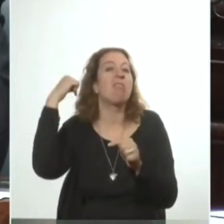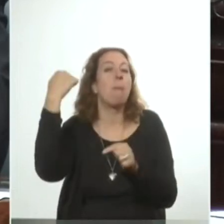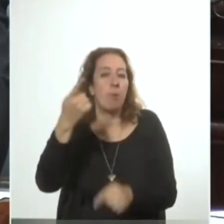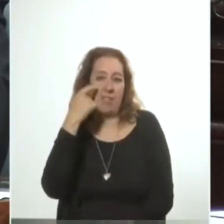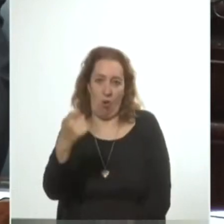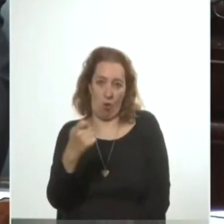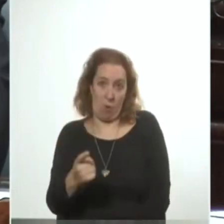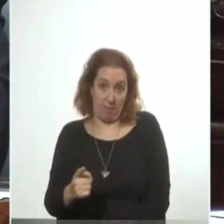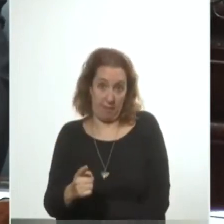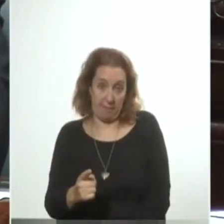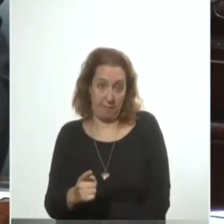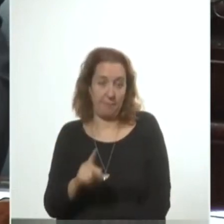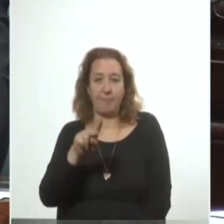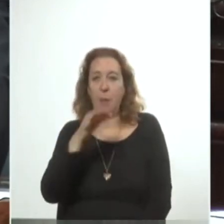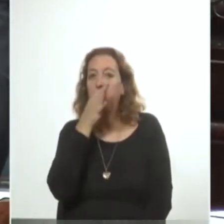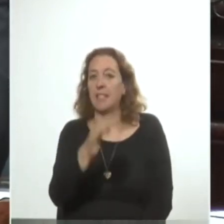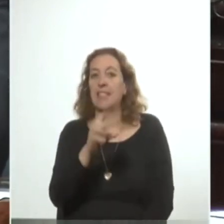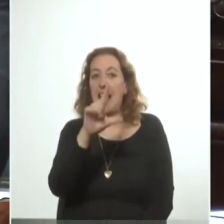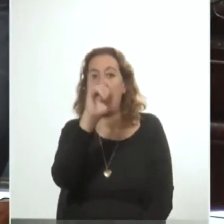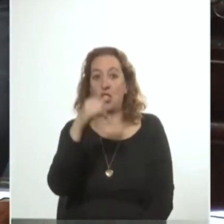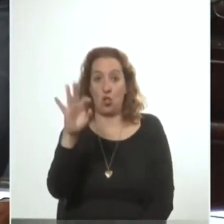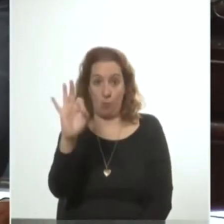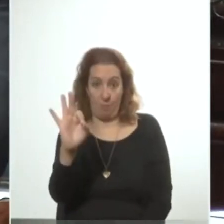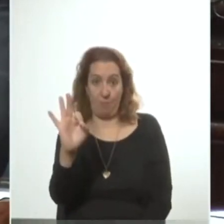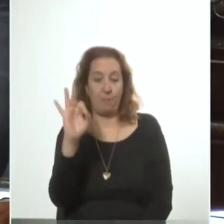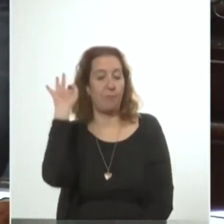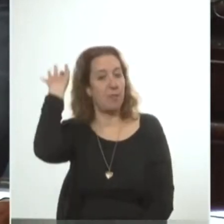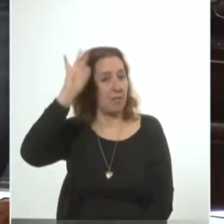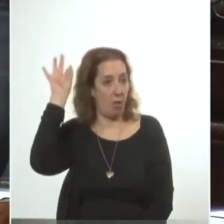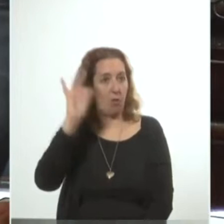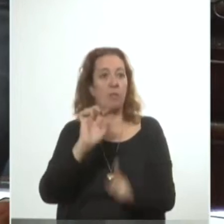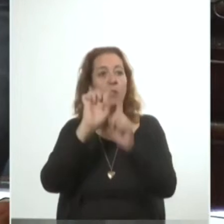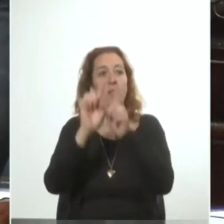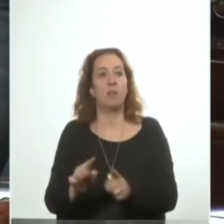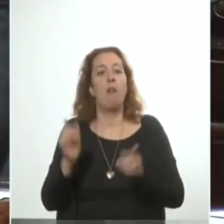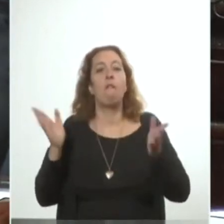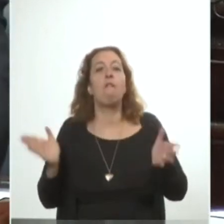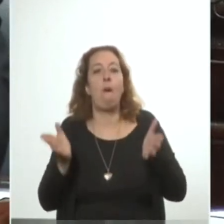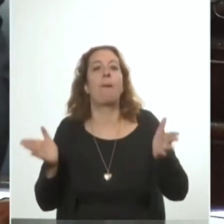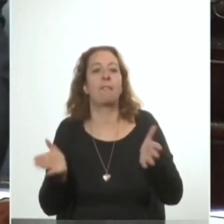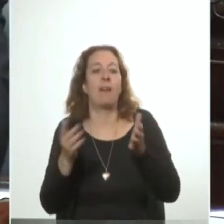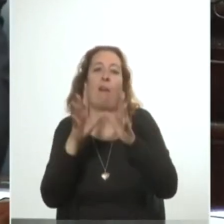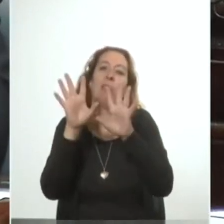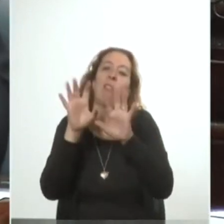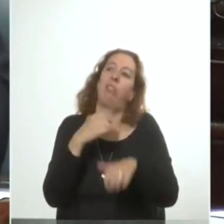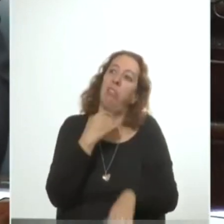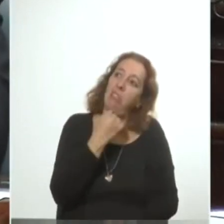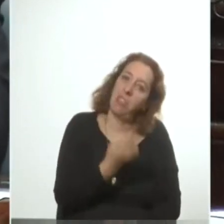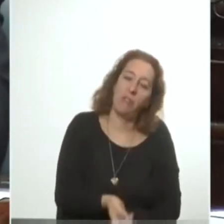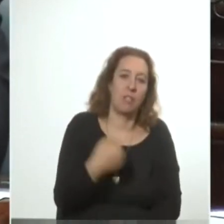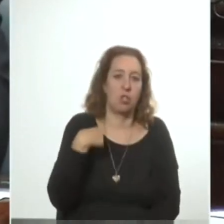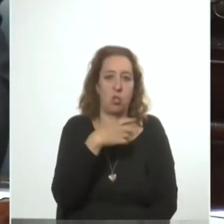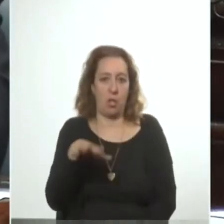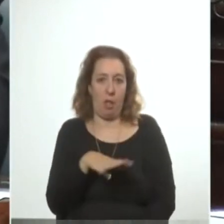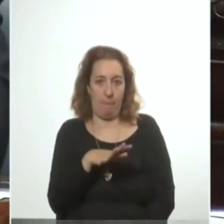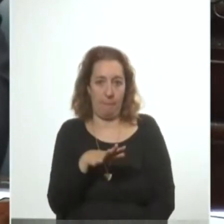como decía la senadora Lazo. Y fomentaba la disgregación y el debilitamiento de la sociedad. Más